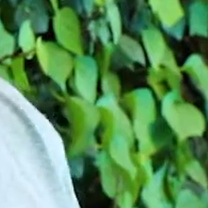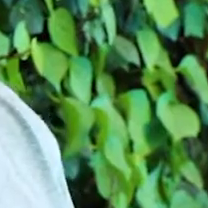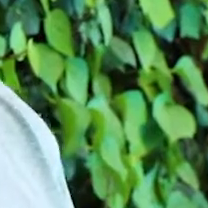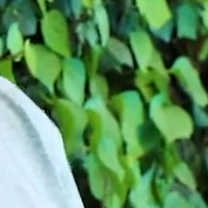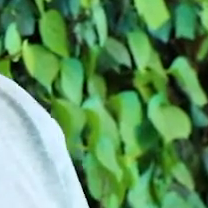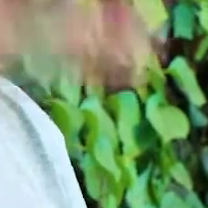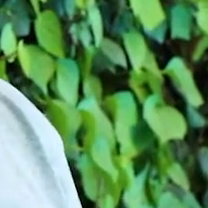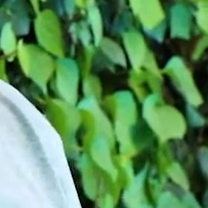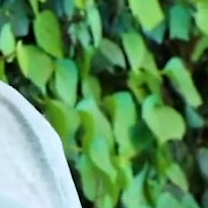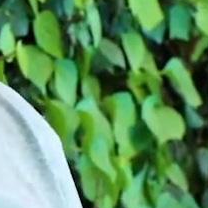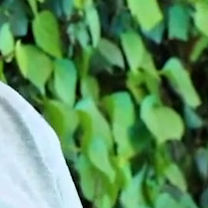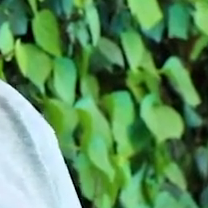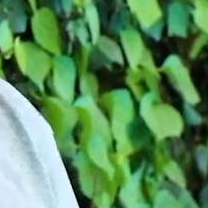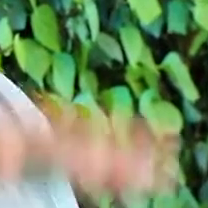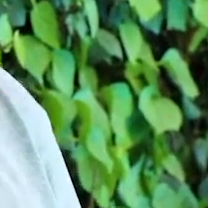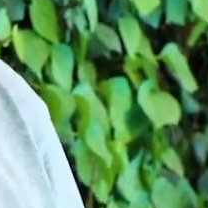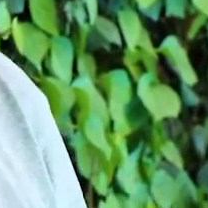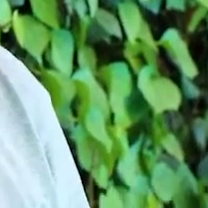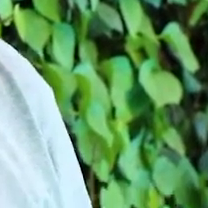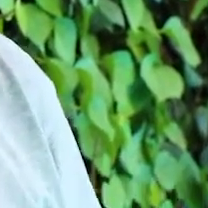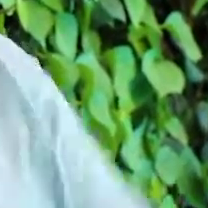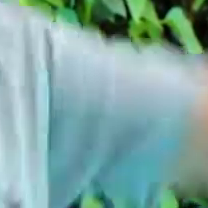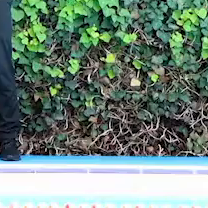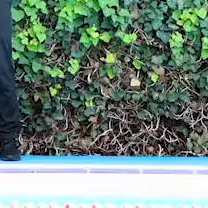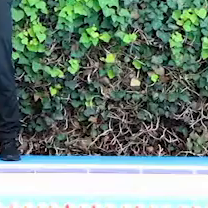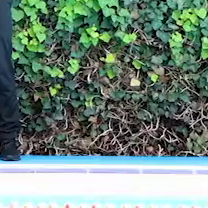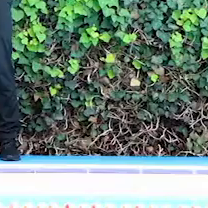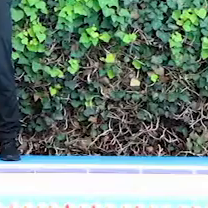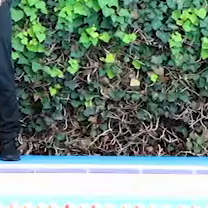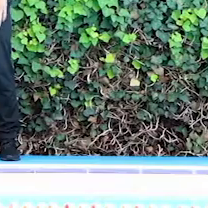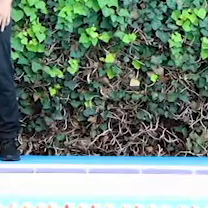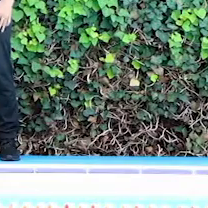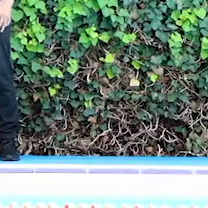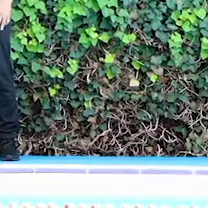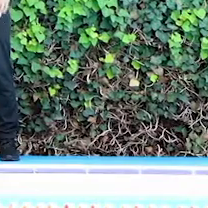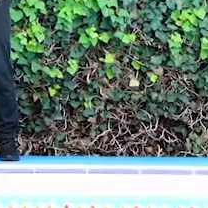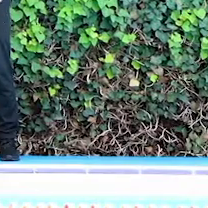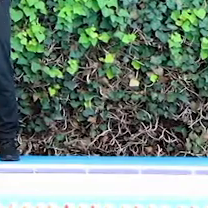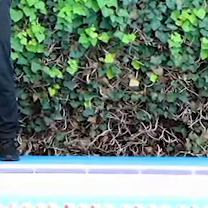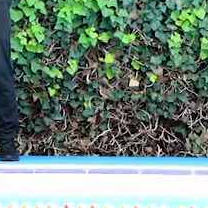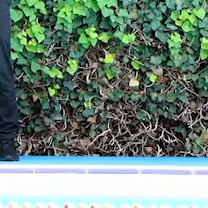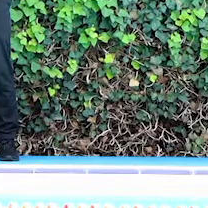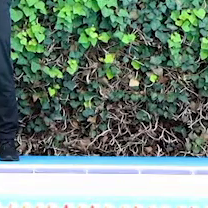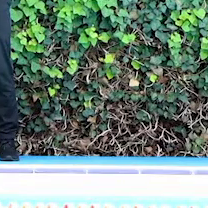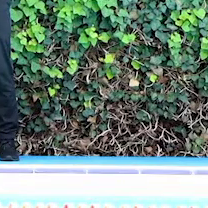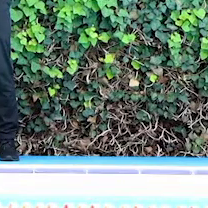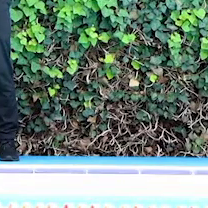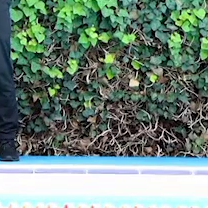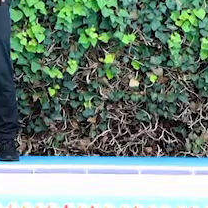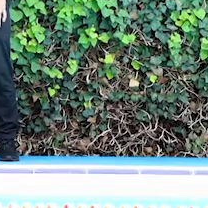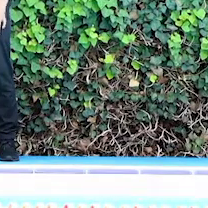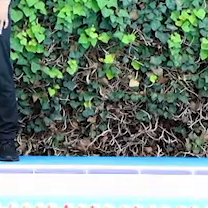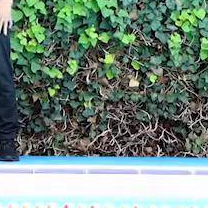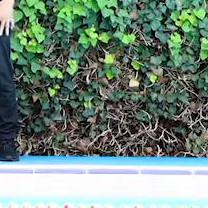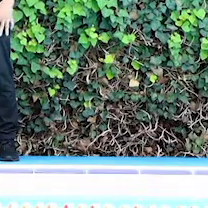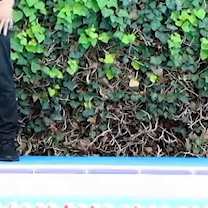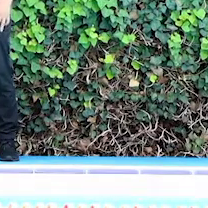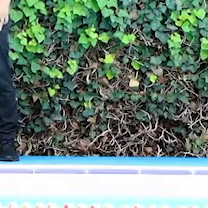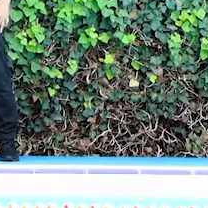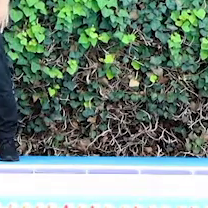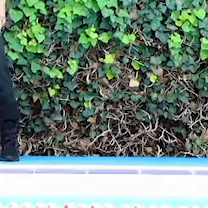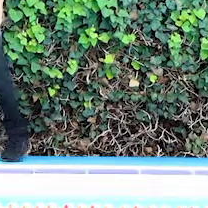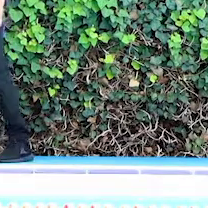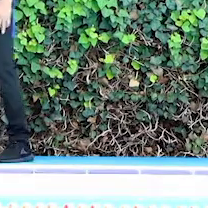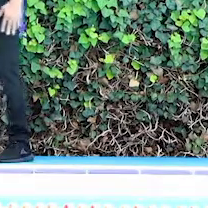cuáles seis puntos, y vamos a elevar nuestras manos alternando, diez veces cada una. Y descansamos,